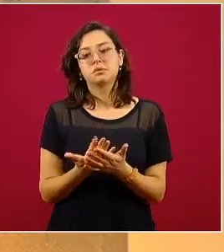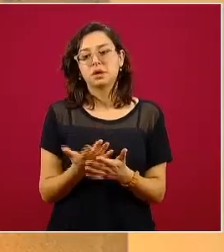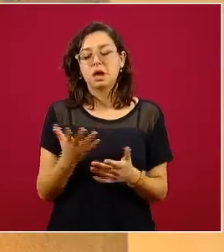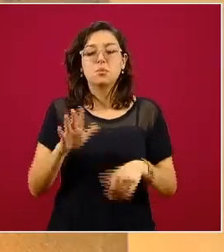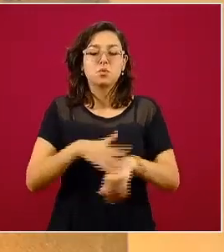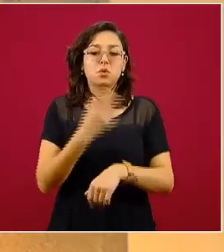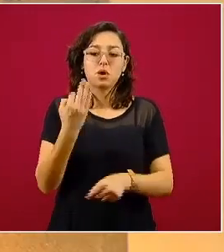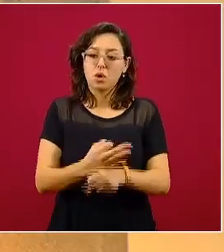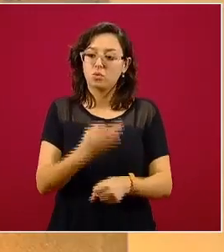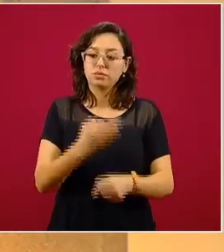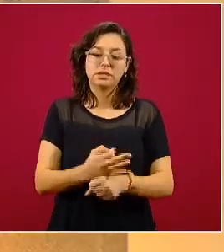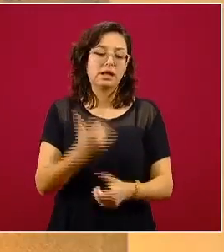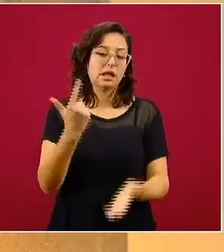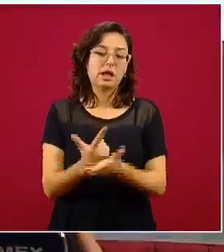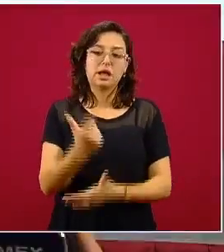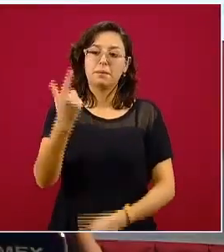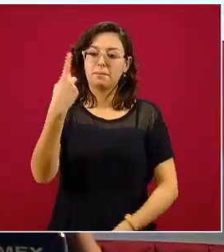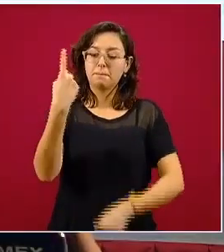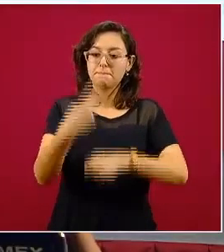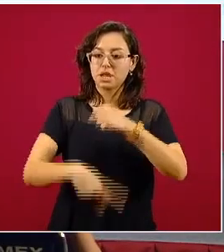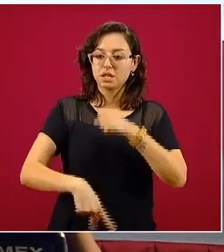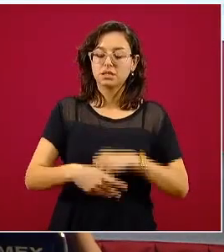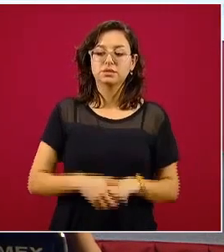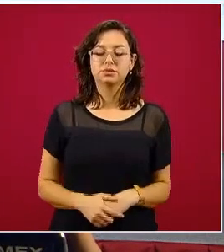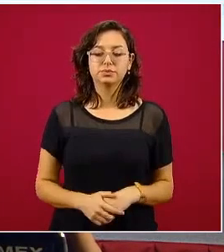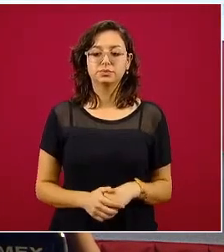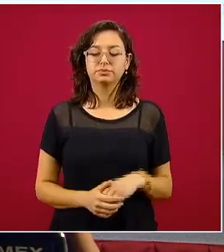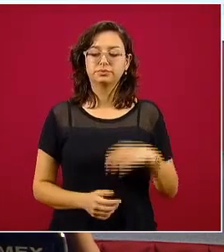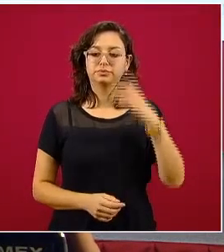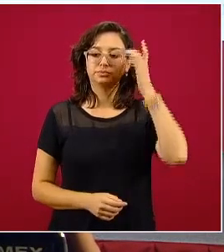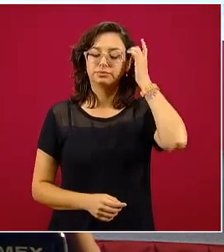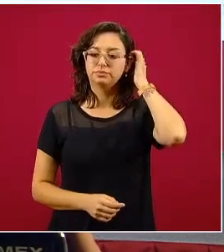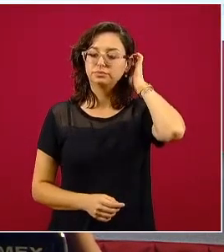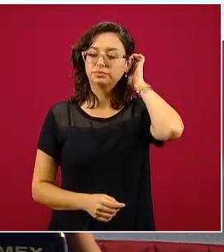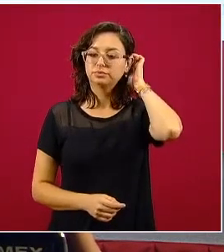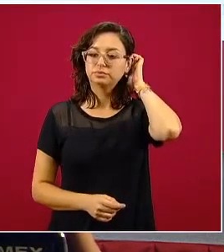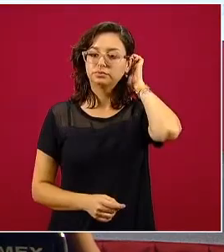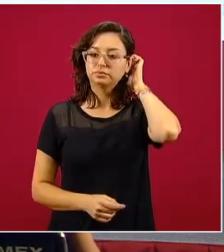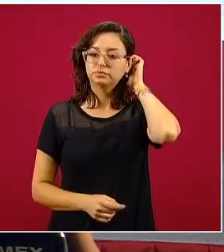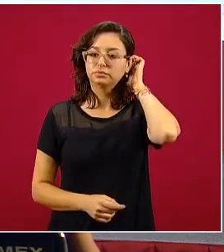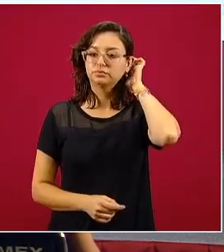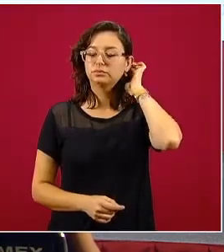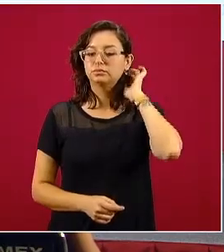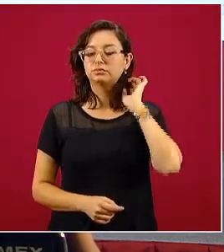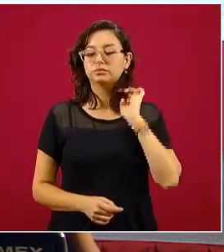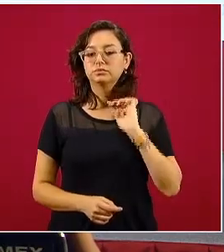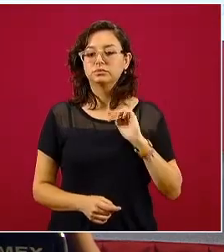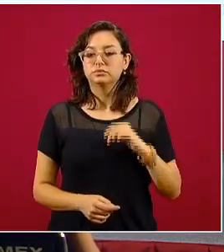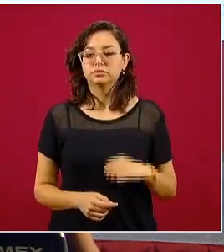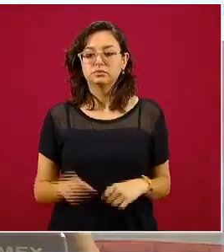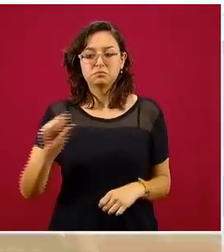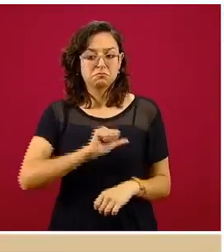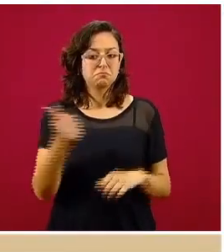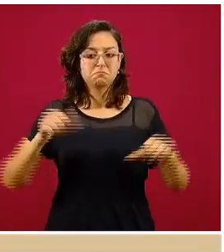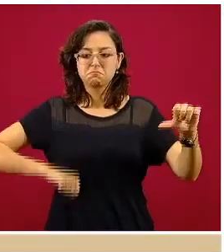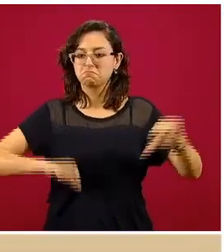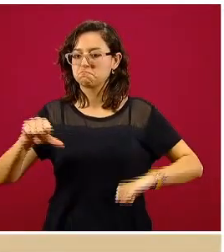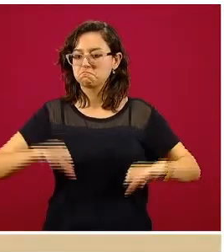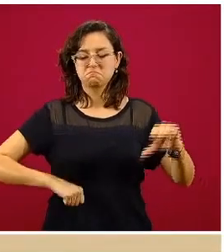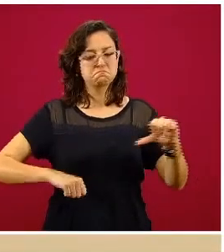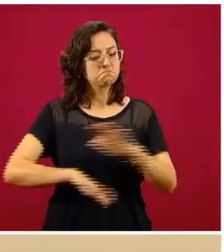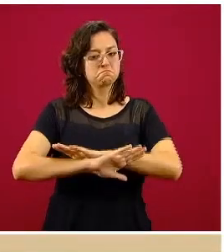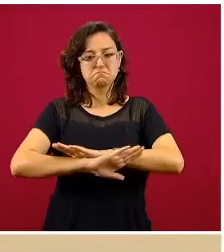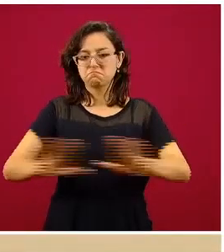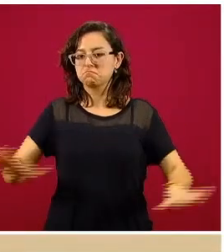riesgo máximo en el que estamos. En la siguiente diapositiva vamos a ver las actividades que definitivamente están suspendidas, estas están